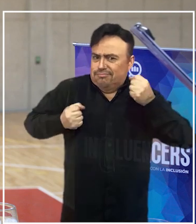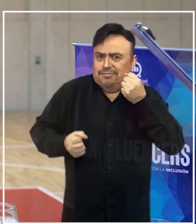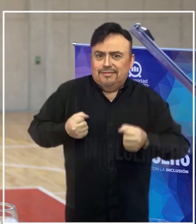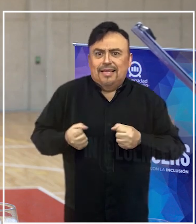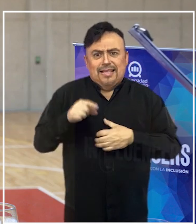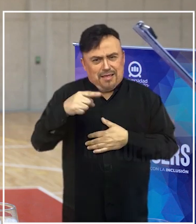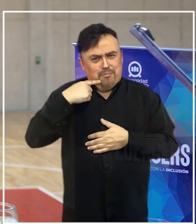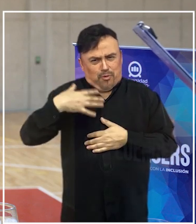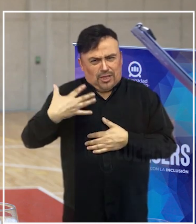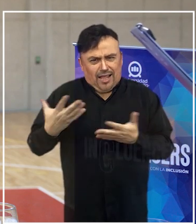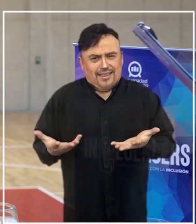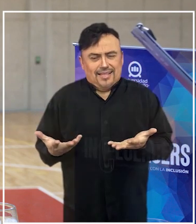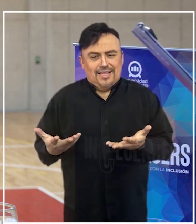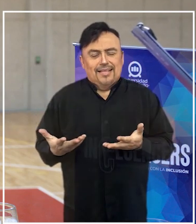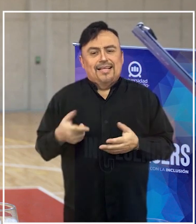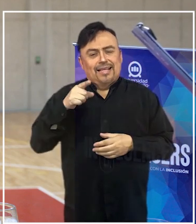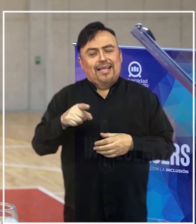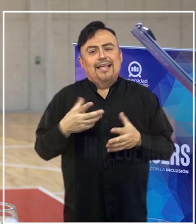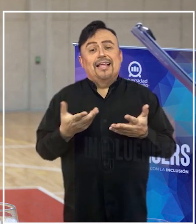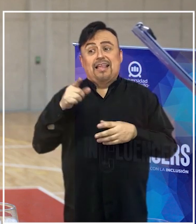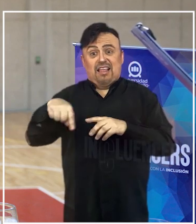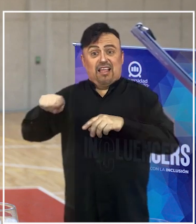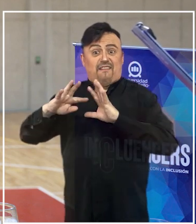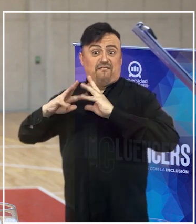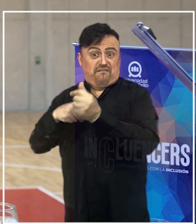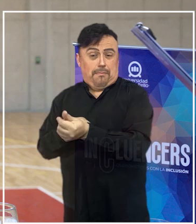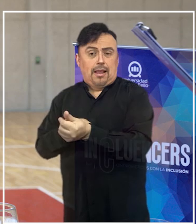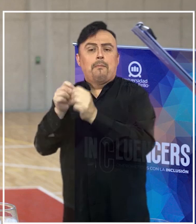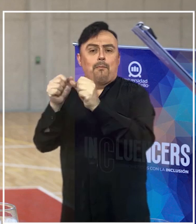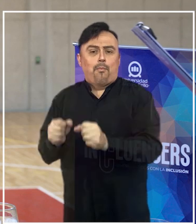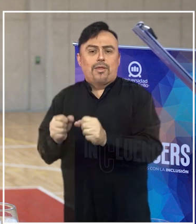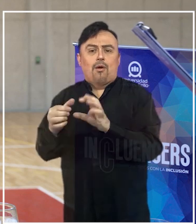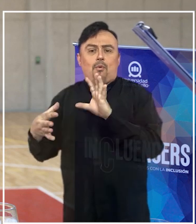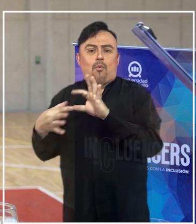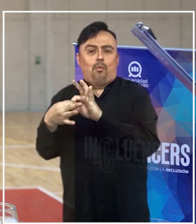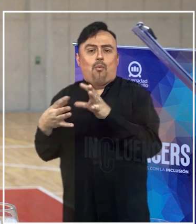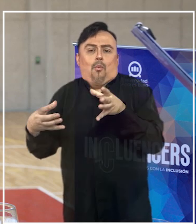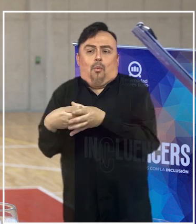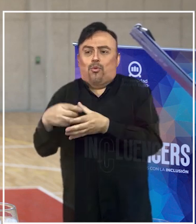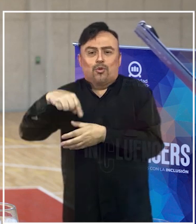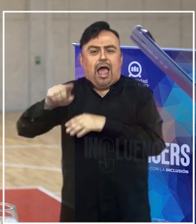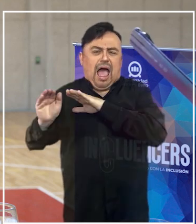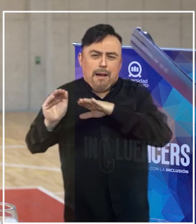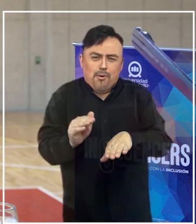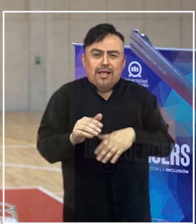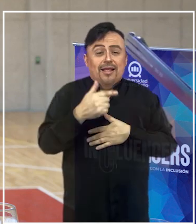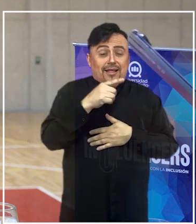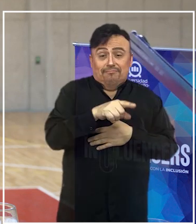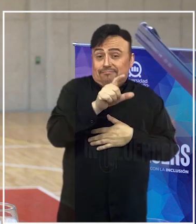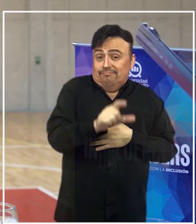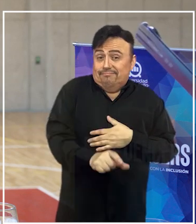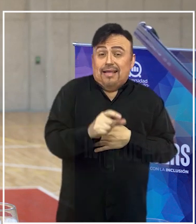significativo. Lo que sí es importante es que esa familia puede hacerlo en conjunto y ese niño o niña